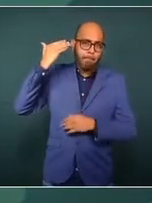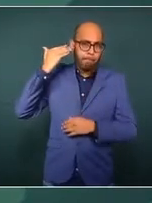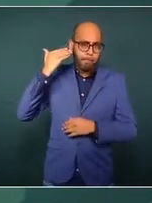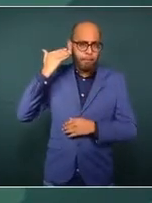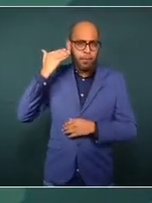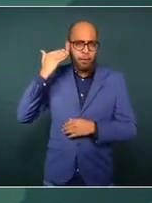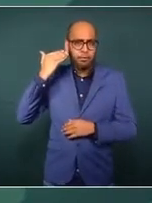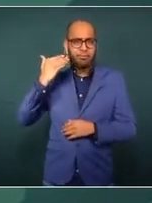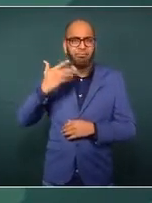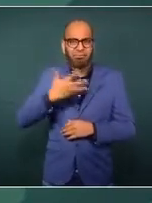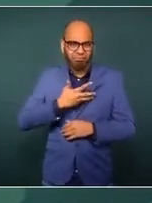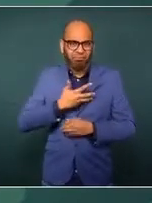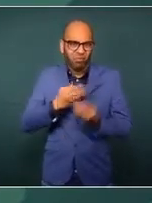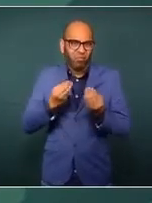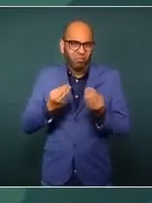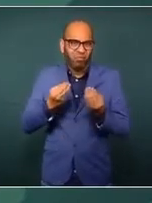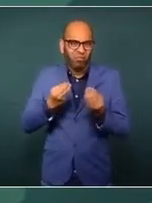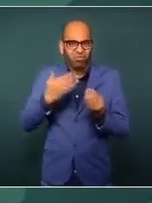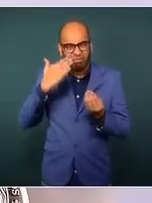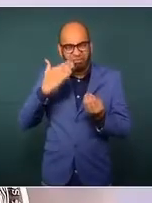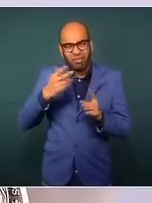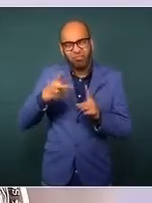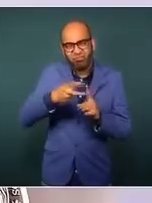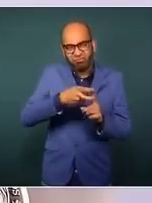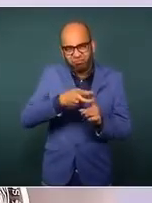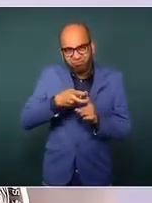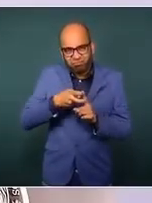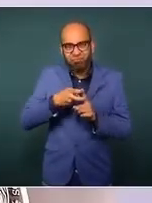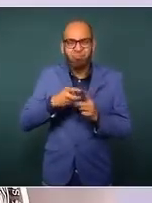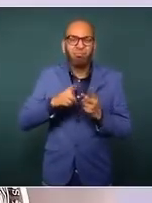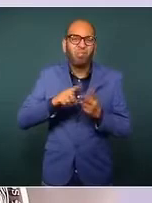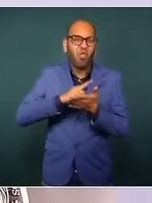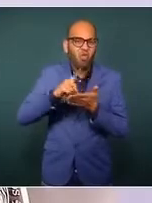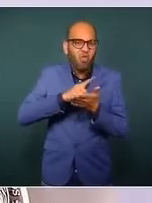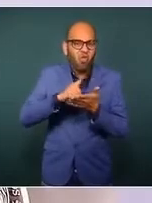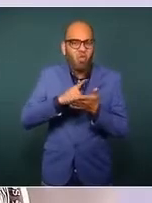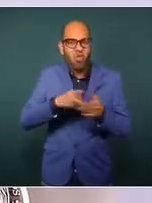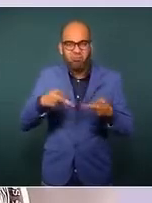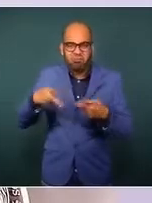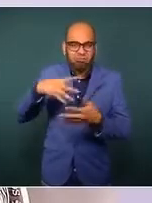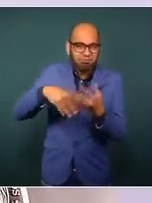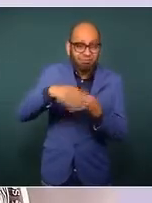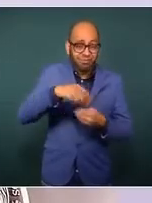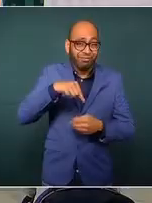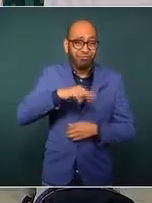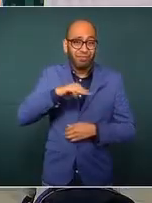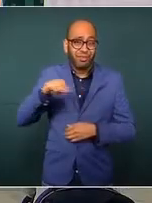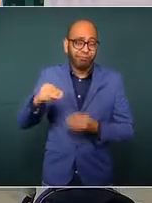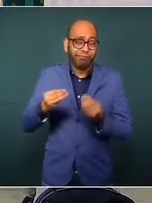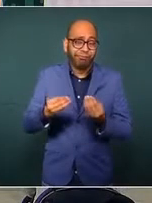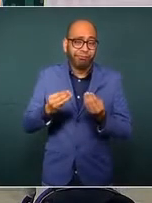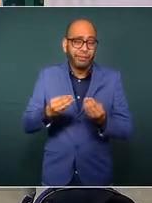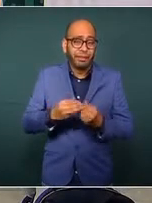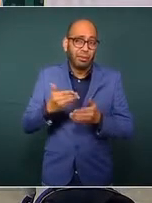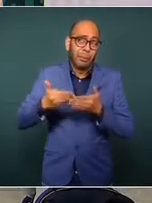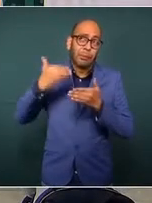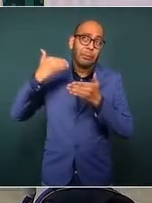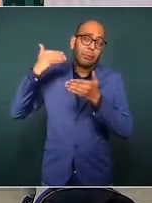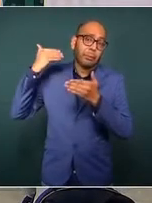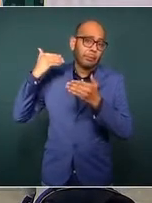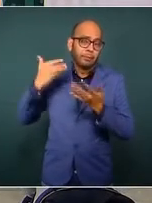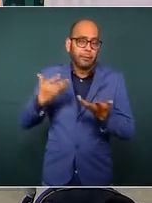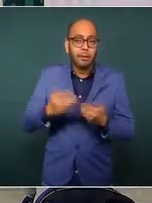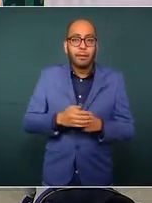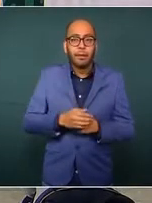con presencia de actividades sobre todo vinculadas al narcotráfico. Hicimos una recopilación que le presentamos